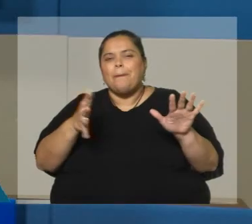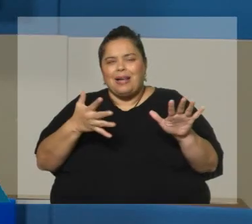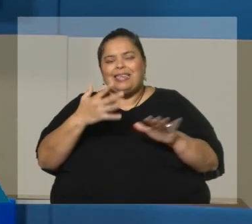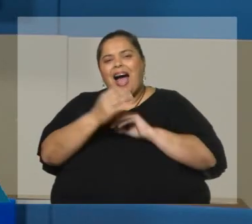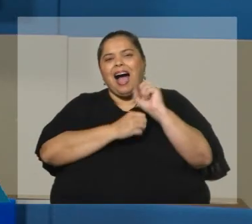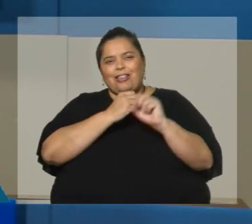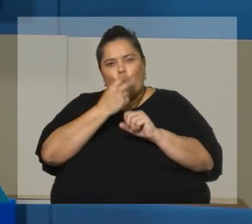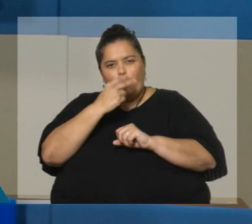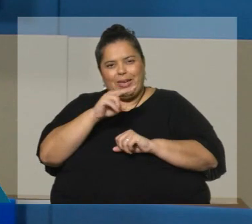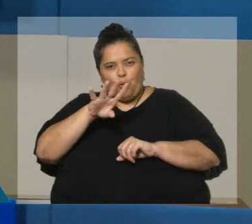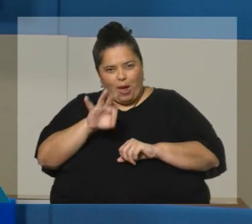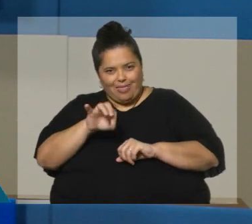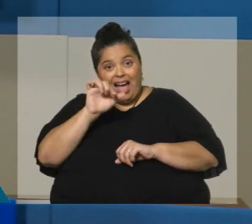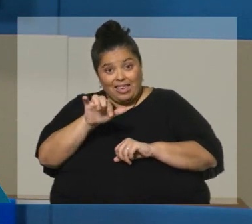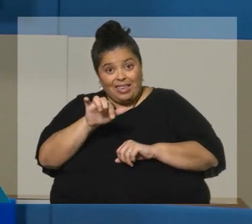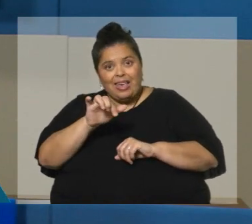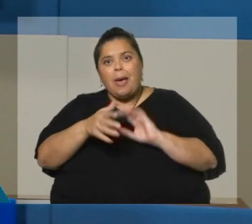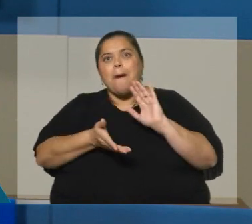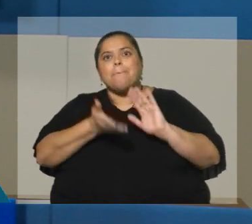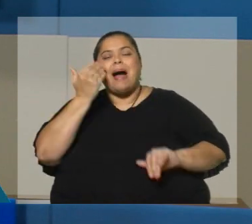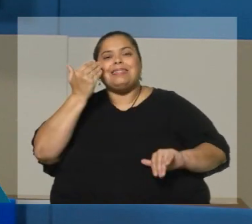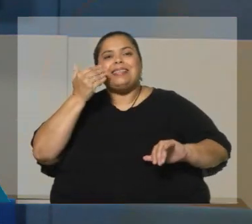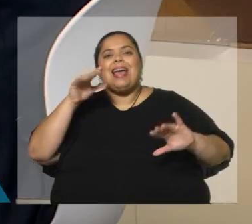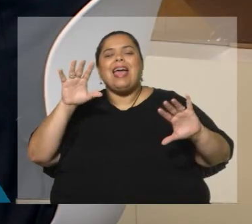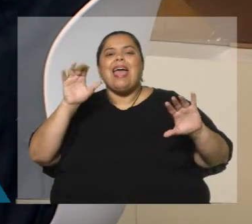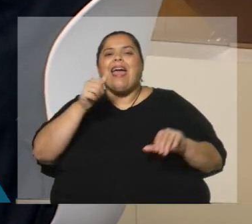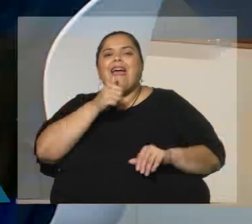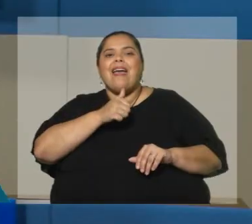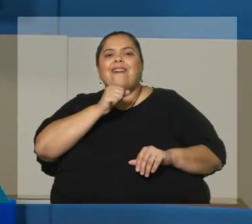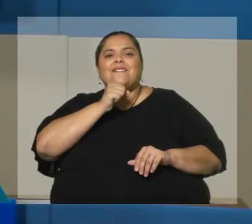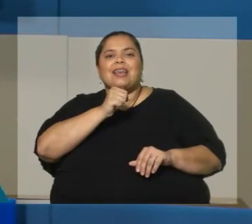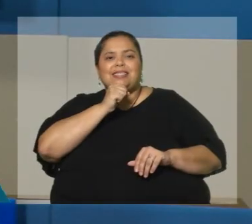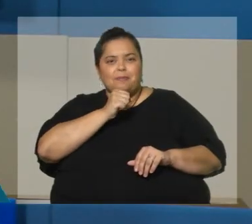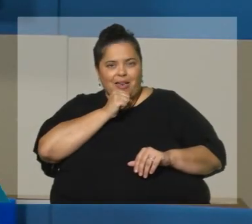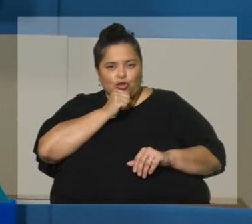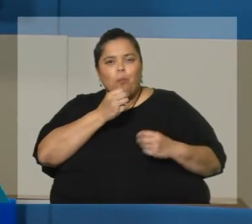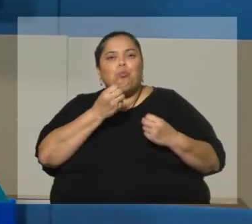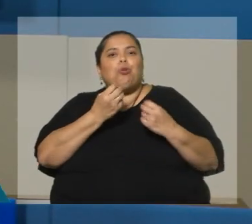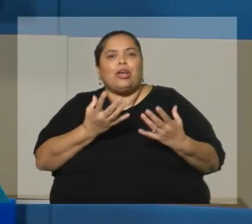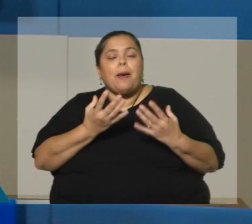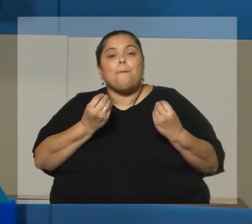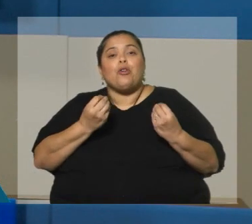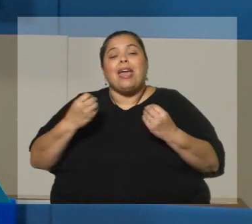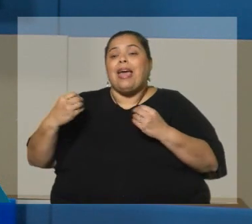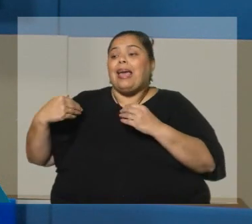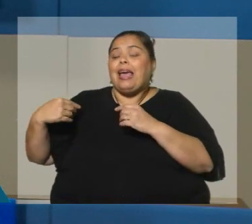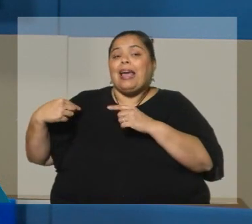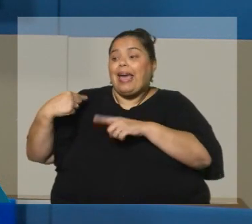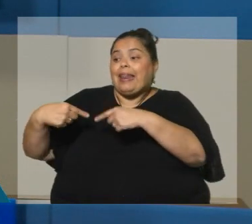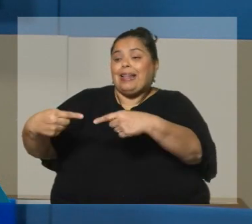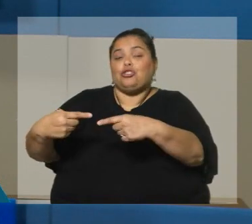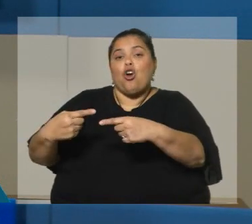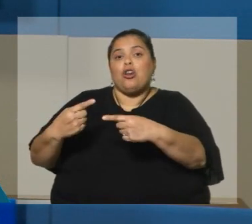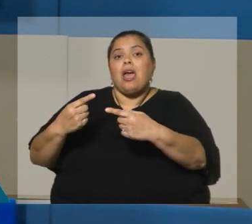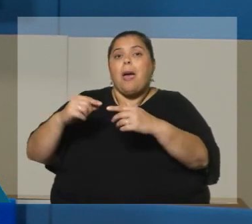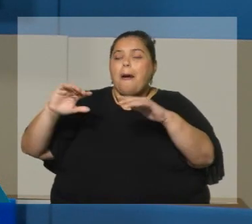proceso de envejecimiento. ¿En Uruguay? En Uruguay. ¿Por qué? ¿Qué pasó ahí? Y las generaciones pasan a ser más viejas y los jóvenes